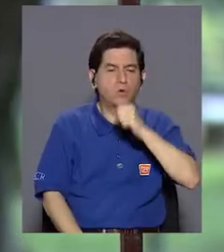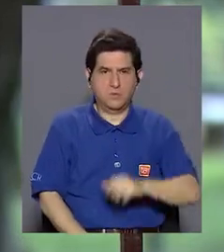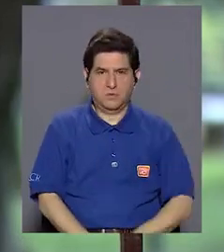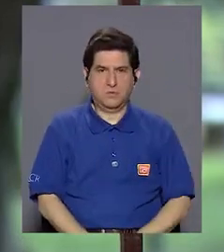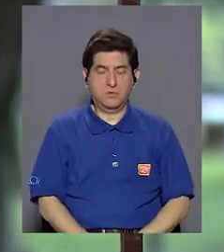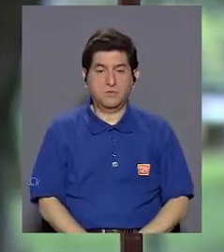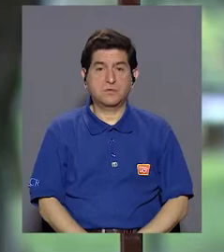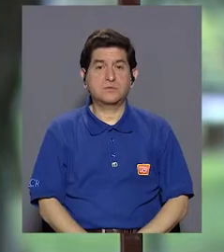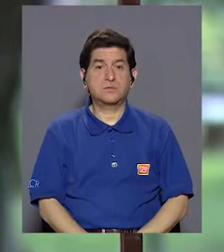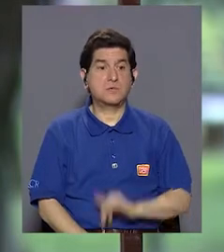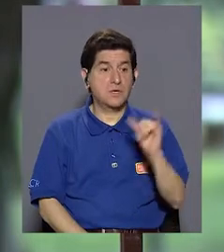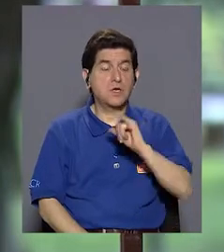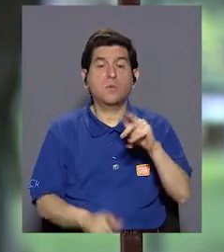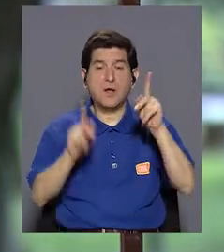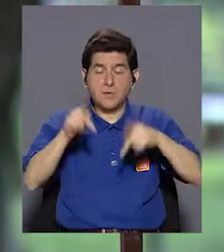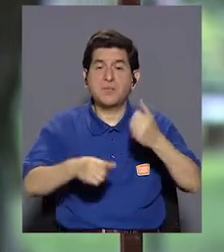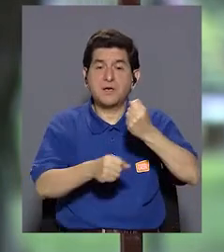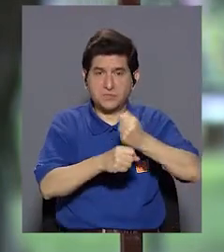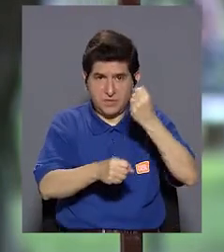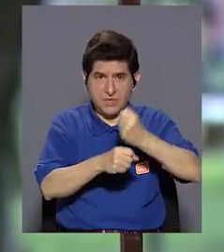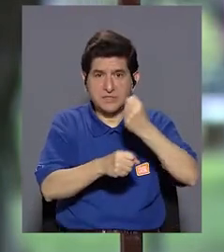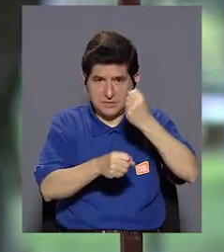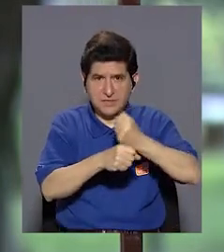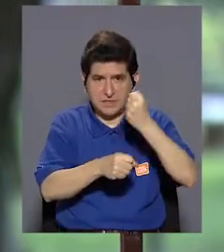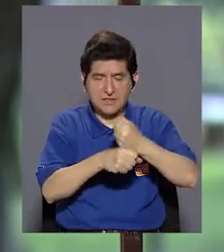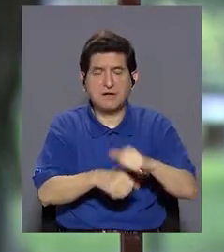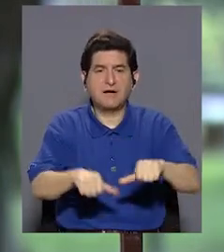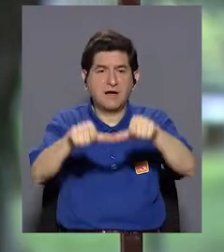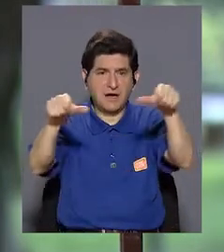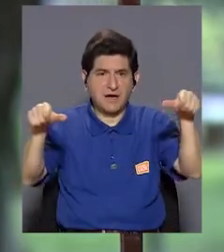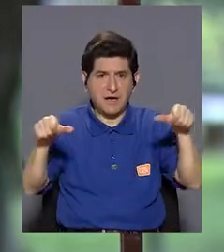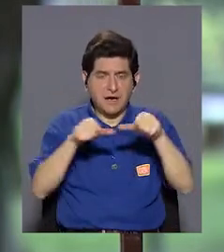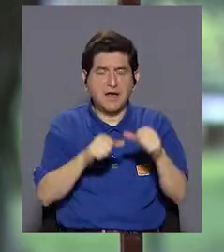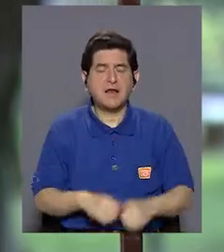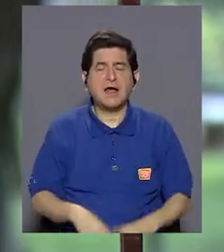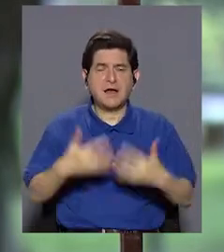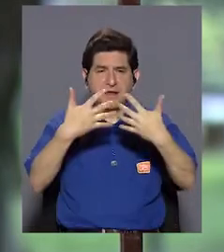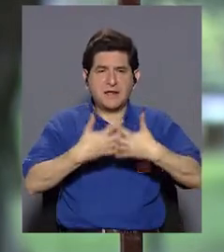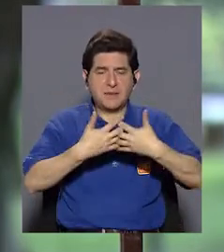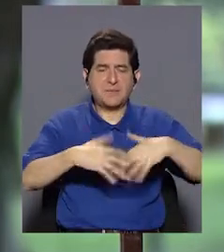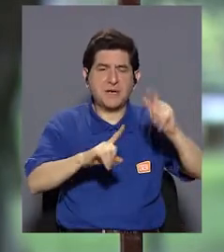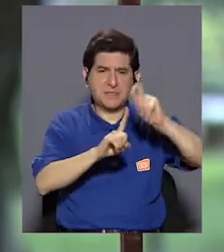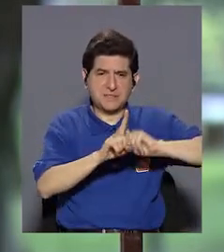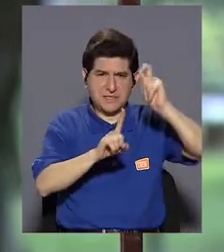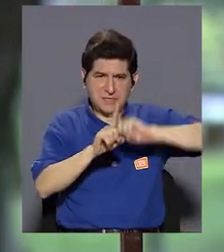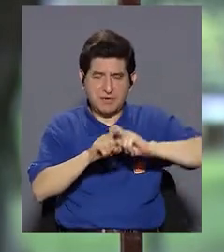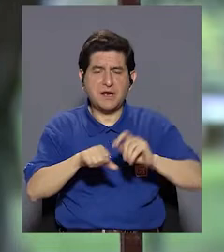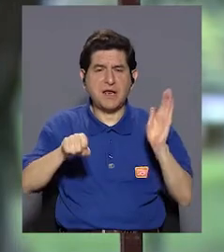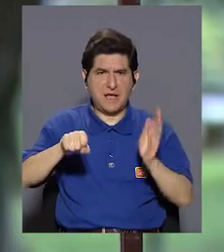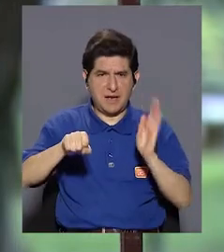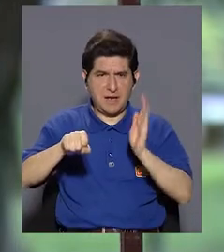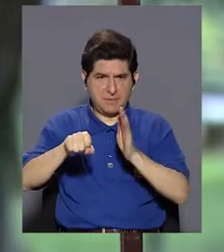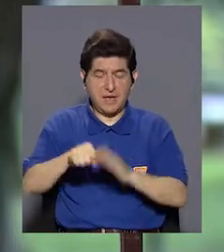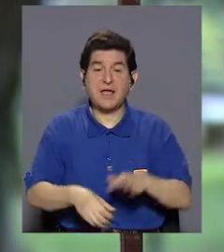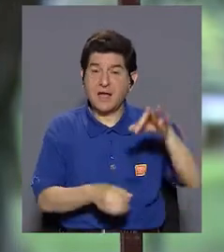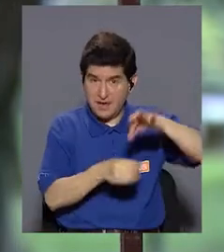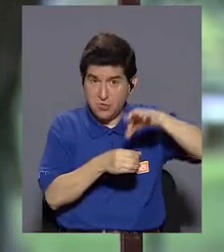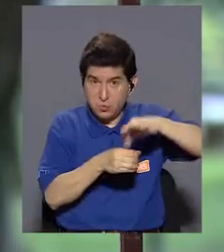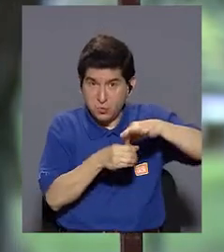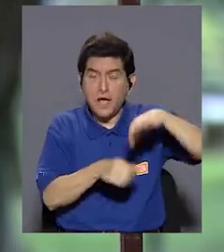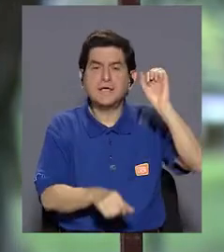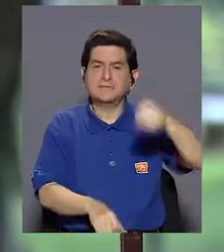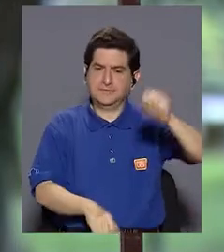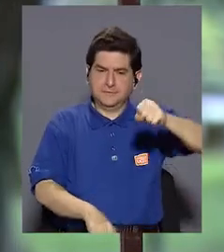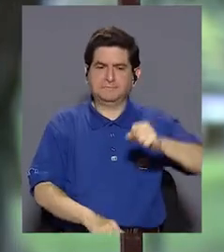población en general, incluso trabajadores de bananeras, de piñeras, de plantaciones en general,